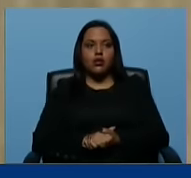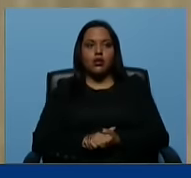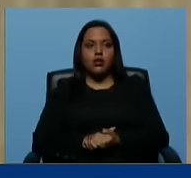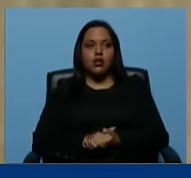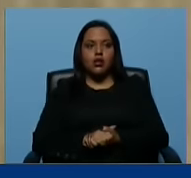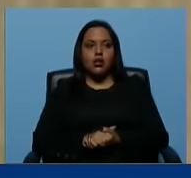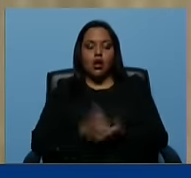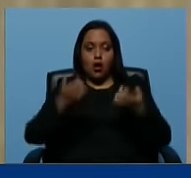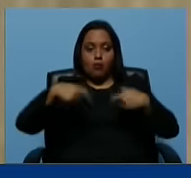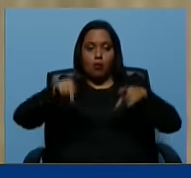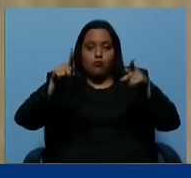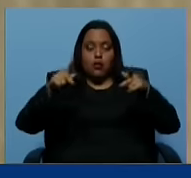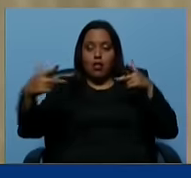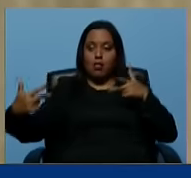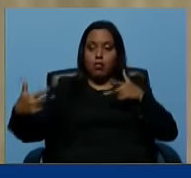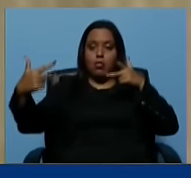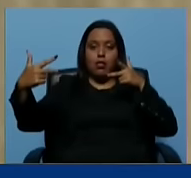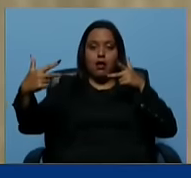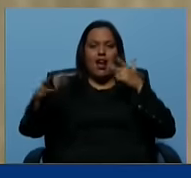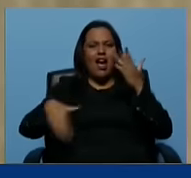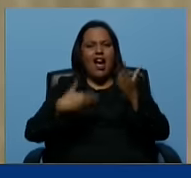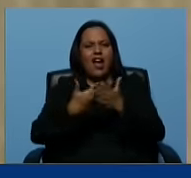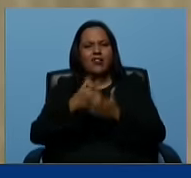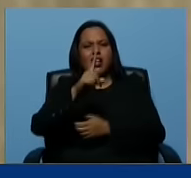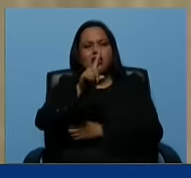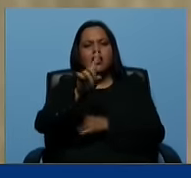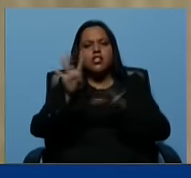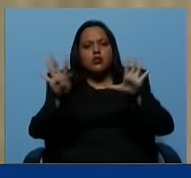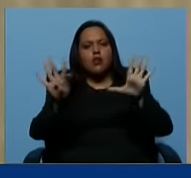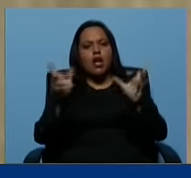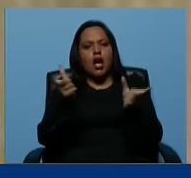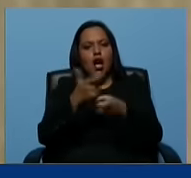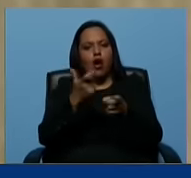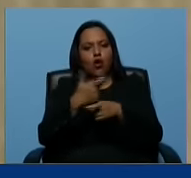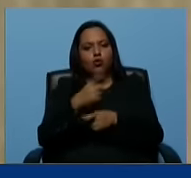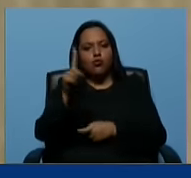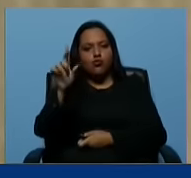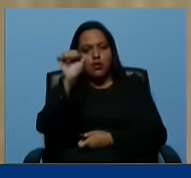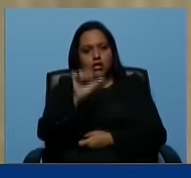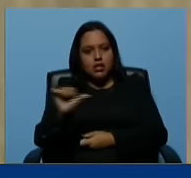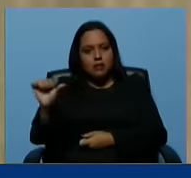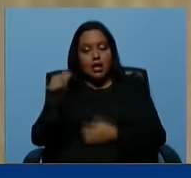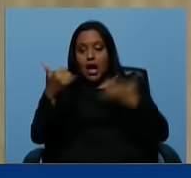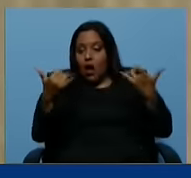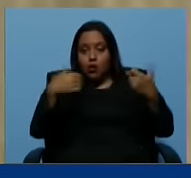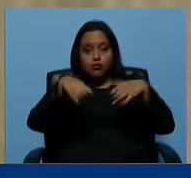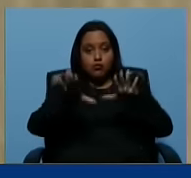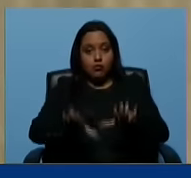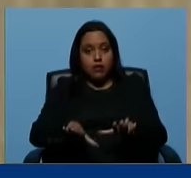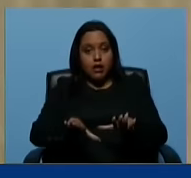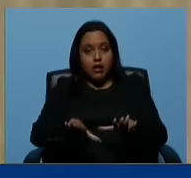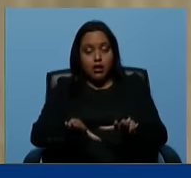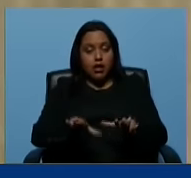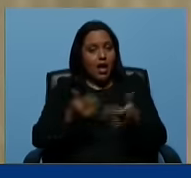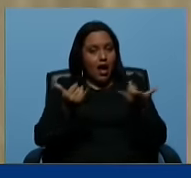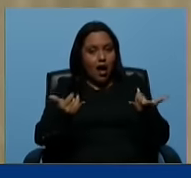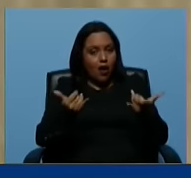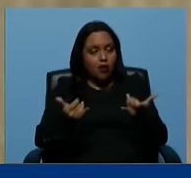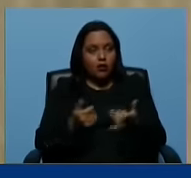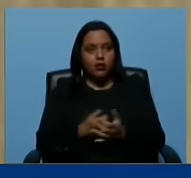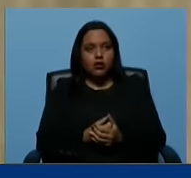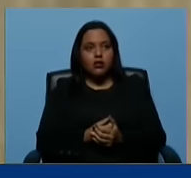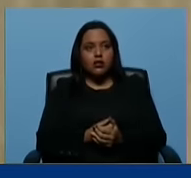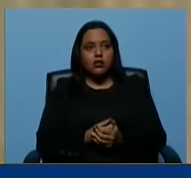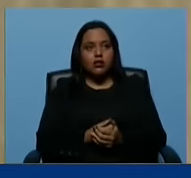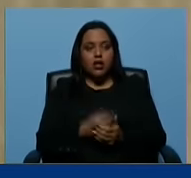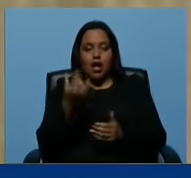posibilidad de transmitir hasta el 19 de agosto, por una semana. Me acaba de suspender ahorita en tiempo real y